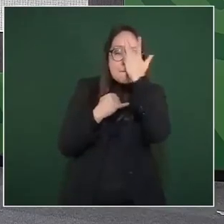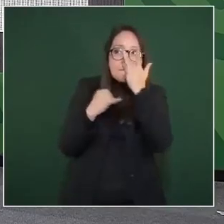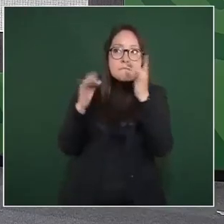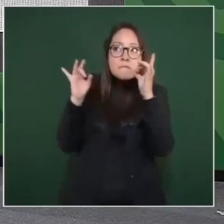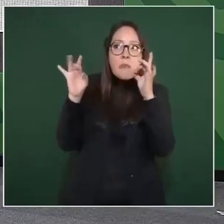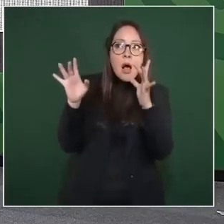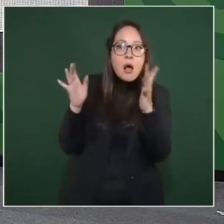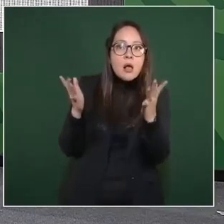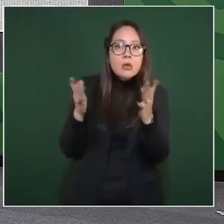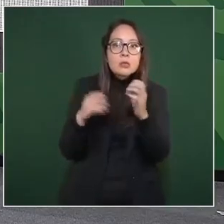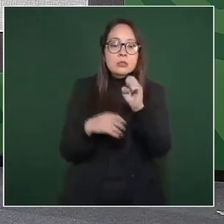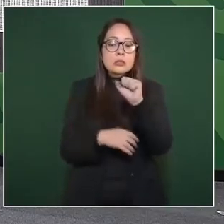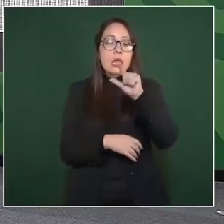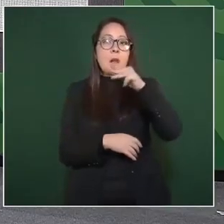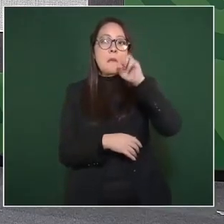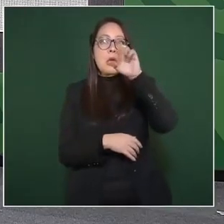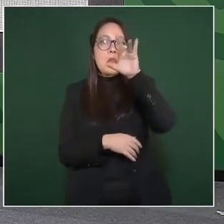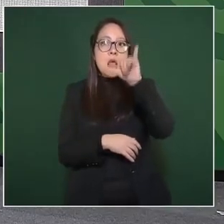Santería,